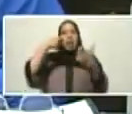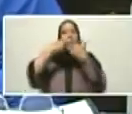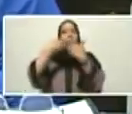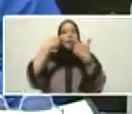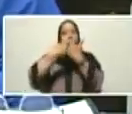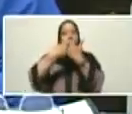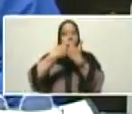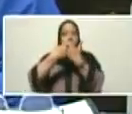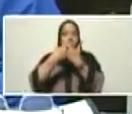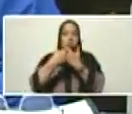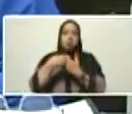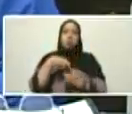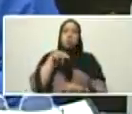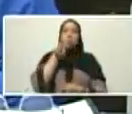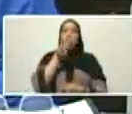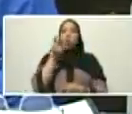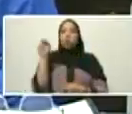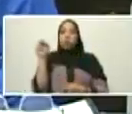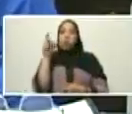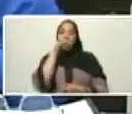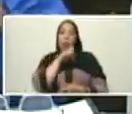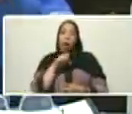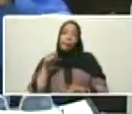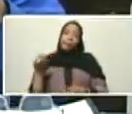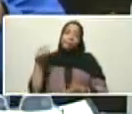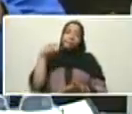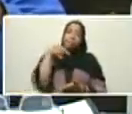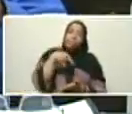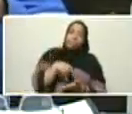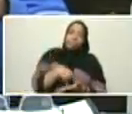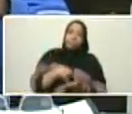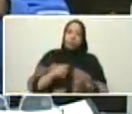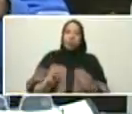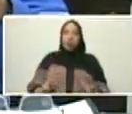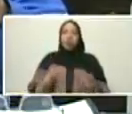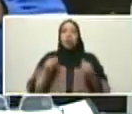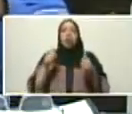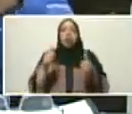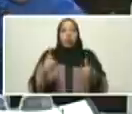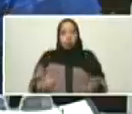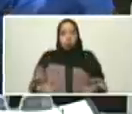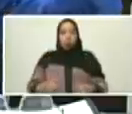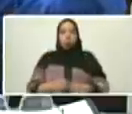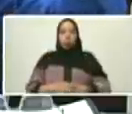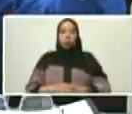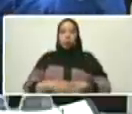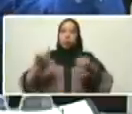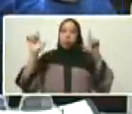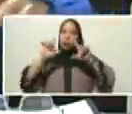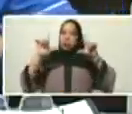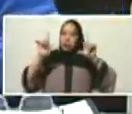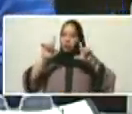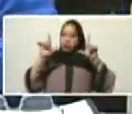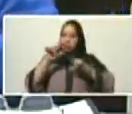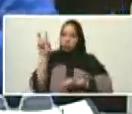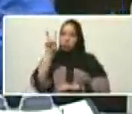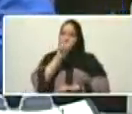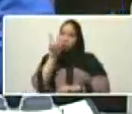de los 200 años de Carabobo se estrenó en la televisión venezolana